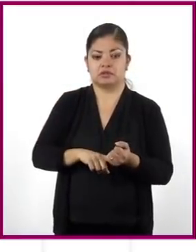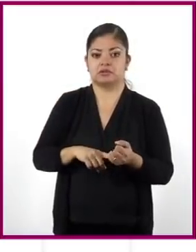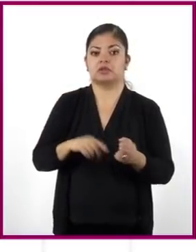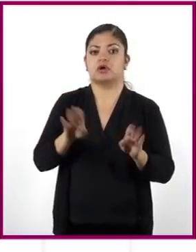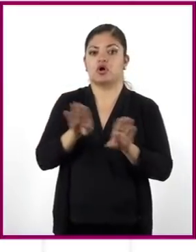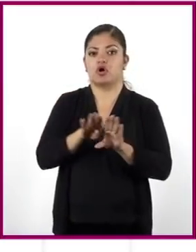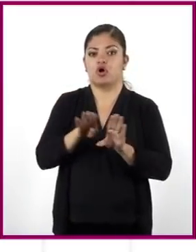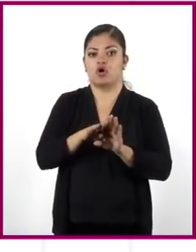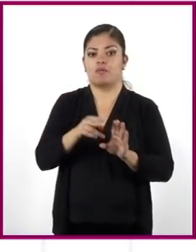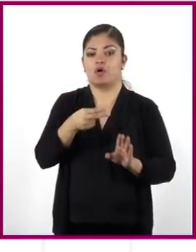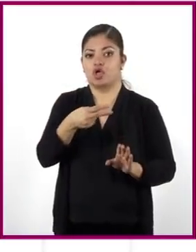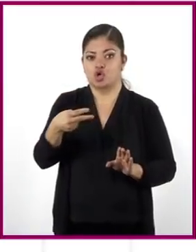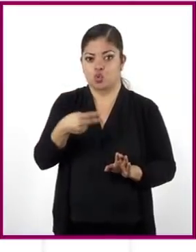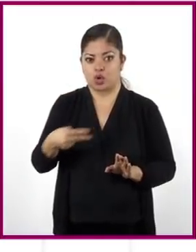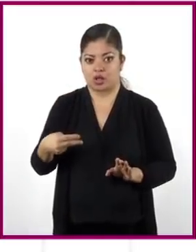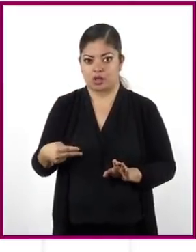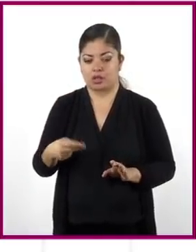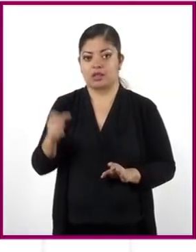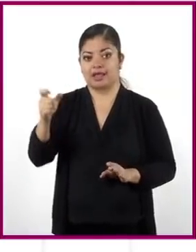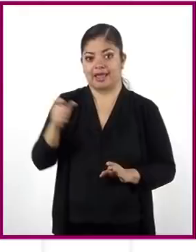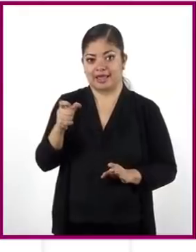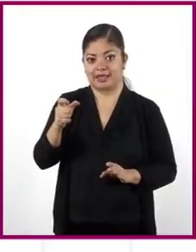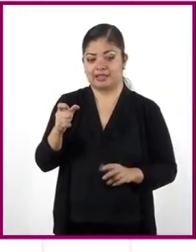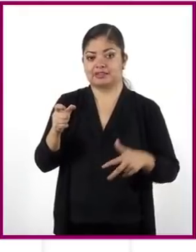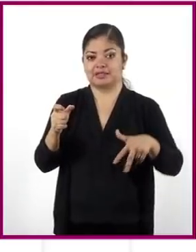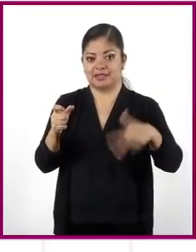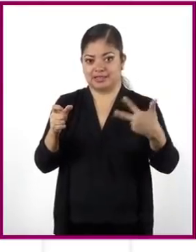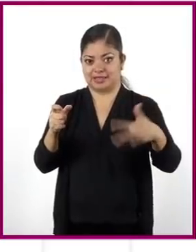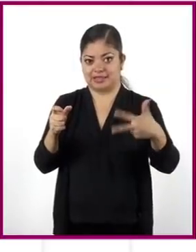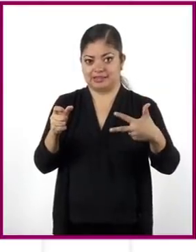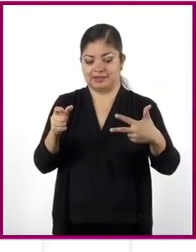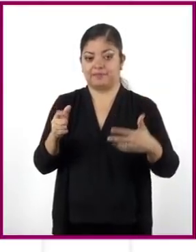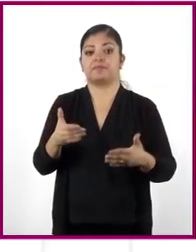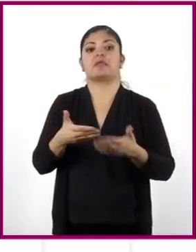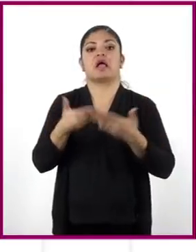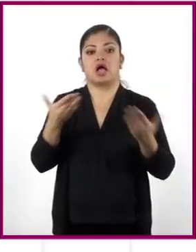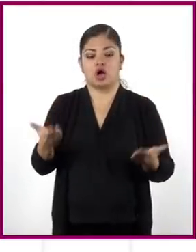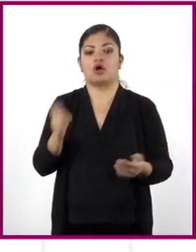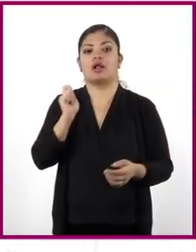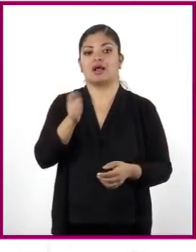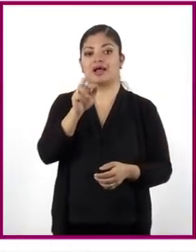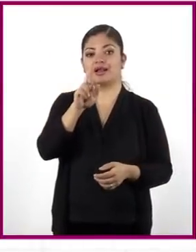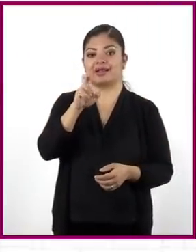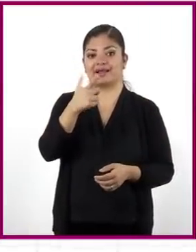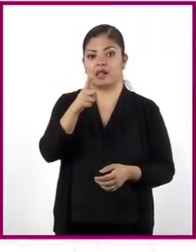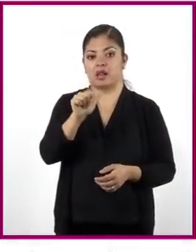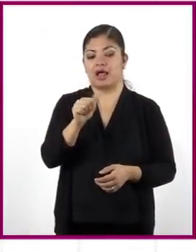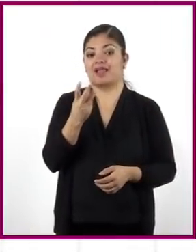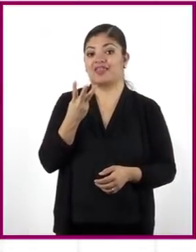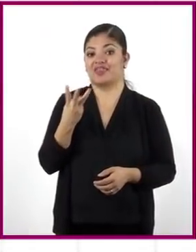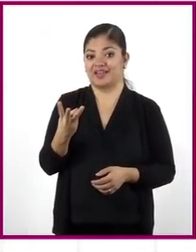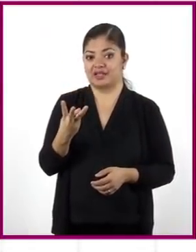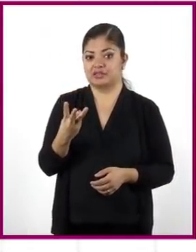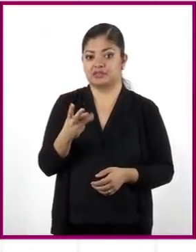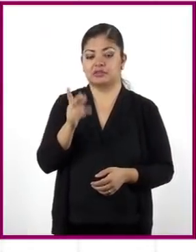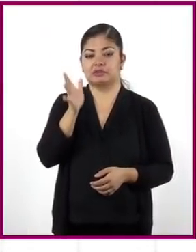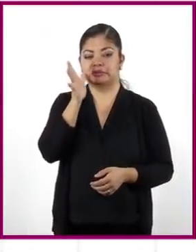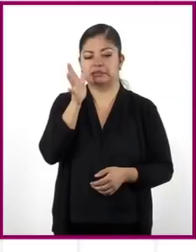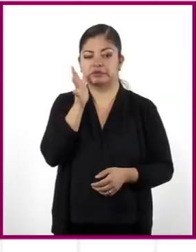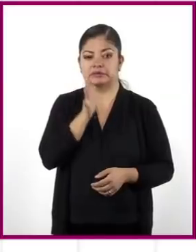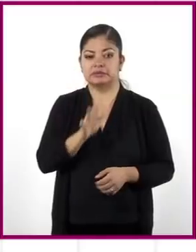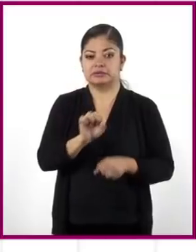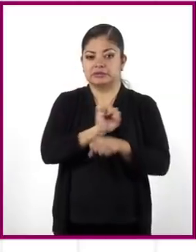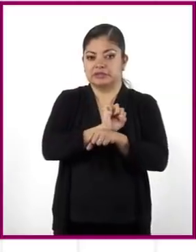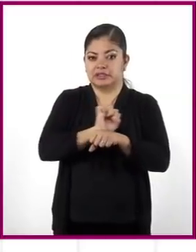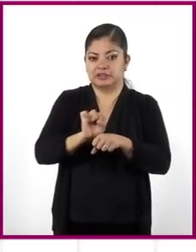igualdades incluyendo a X y a 13. Ahora, la regla de 3 consiste en simplificar tanto